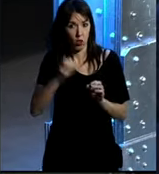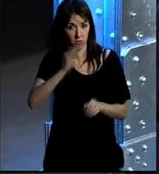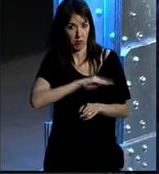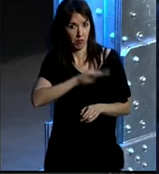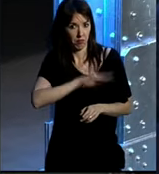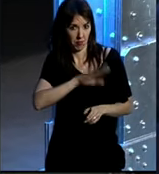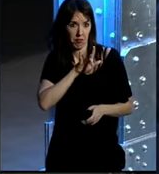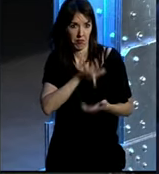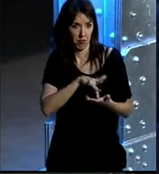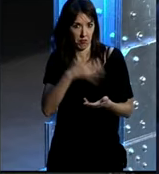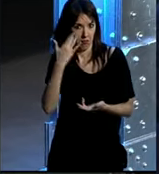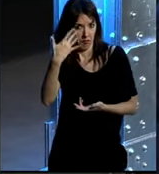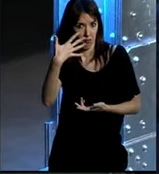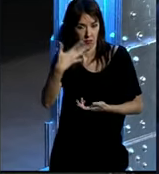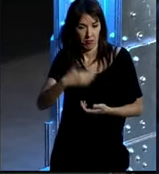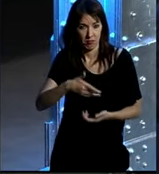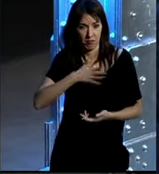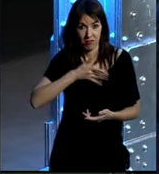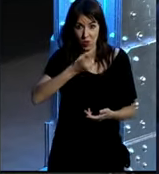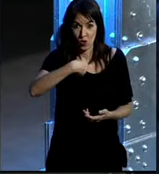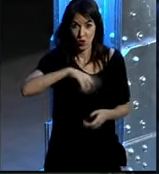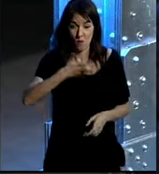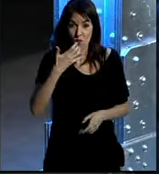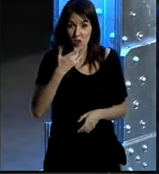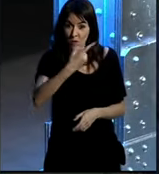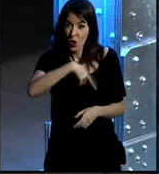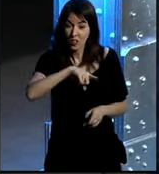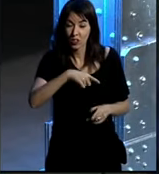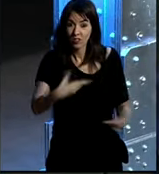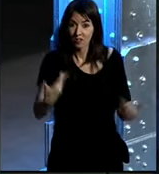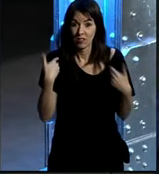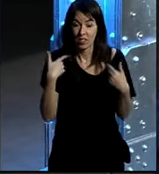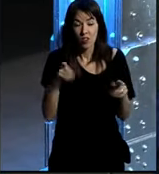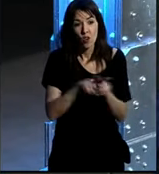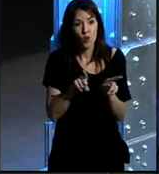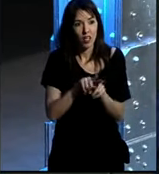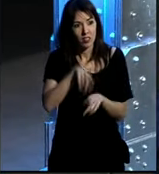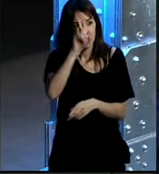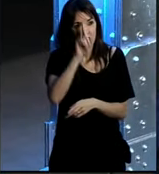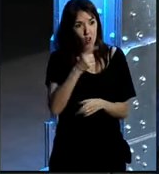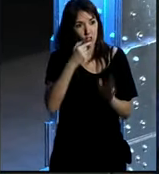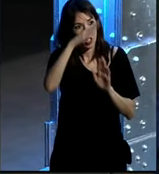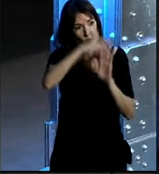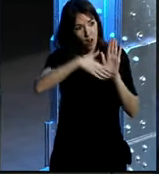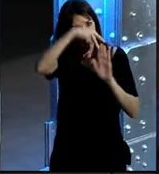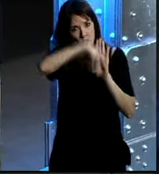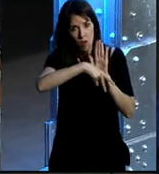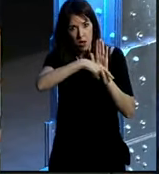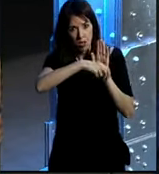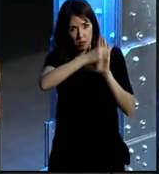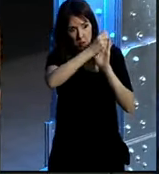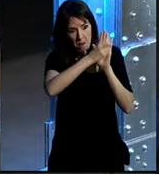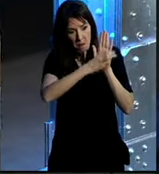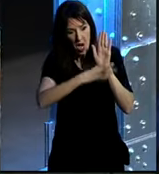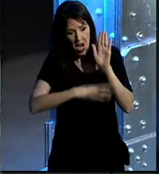en boga en nuestro caso ellos mismos tienen esta especie de ya no sé si es un decálogo va creciendo de un montón